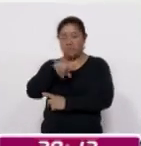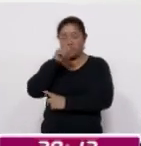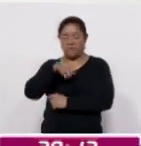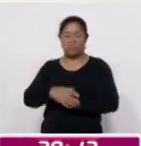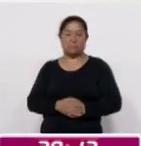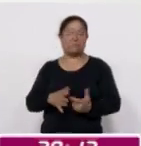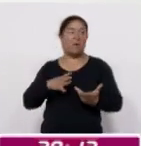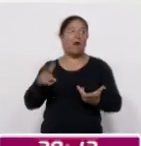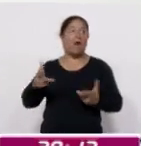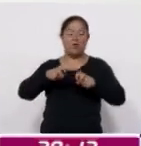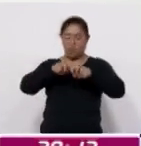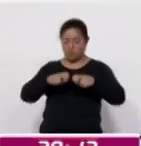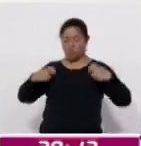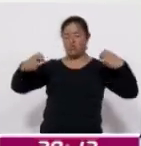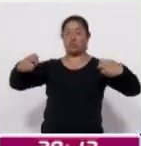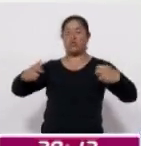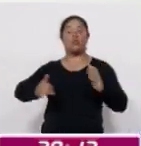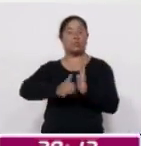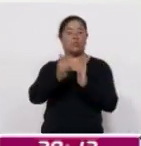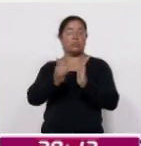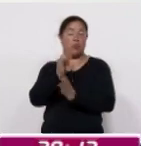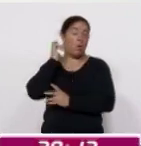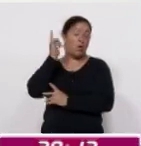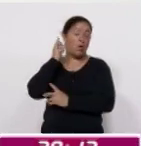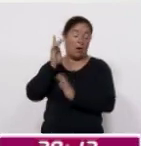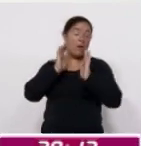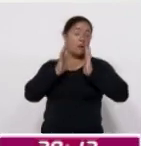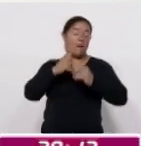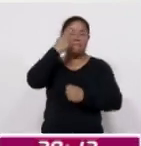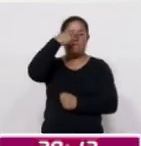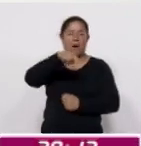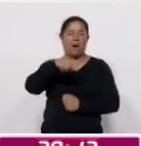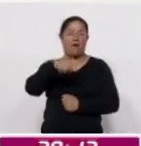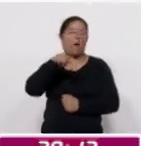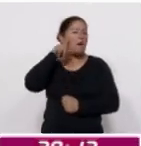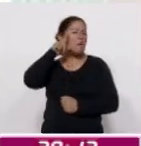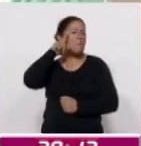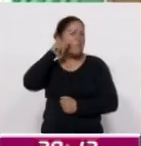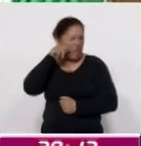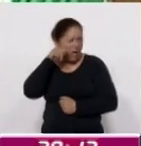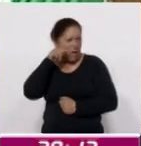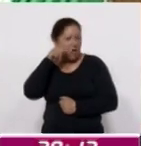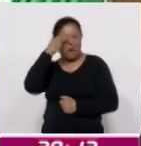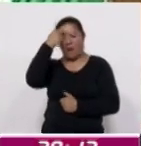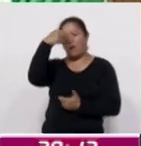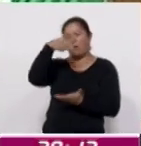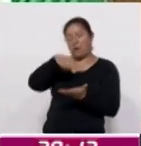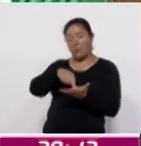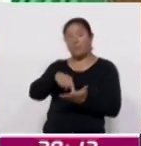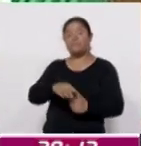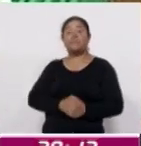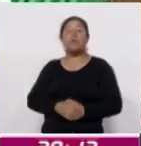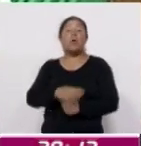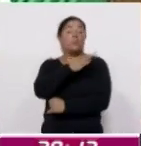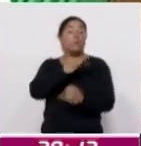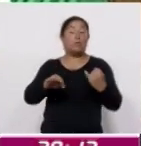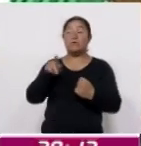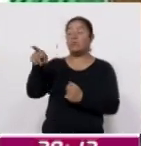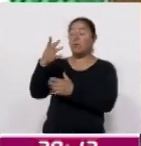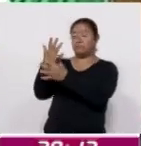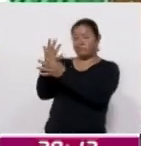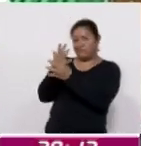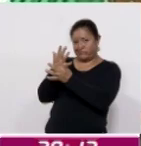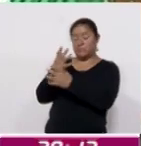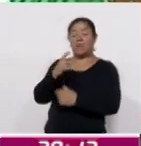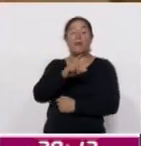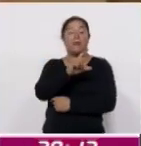como el podio que se está construyendo y que esperemos que esté para mañana. Finalmente, Temolcín Martínez informó que